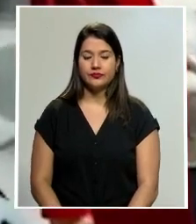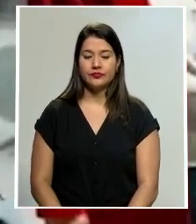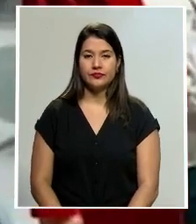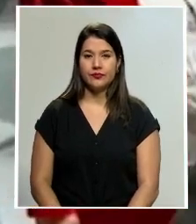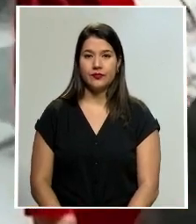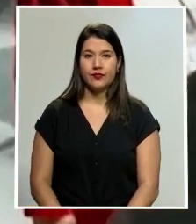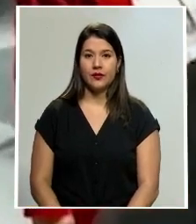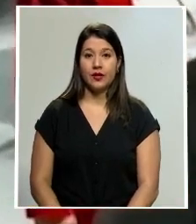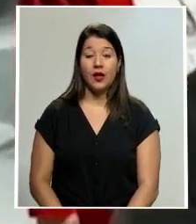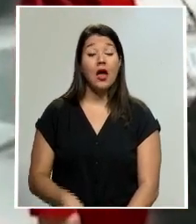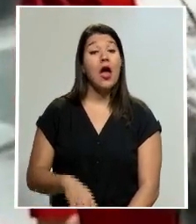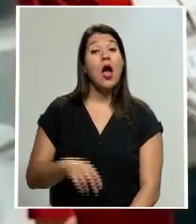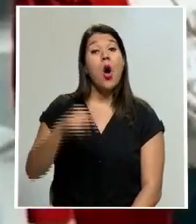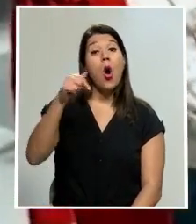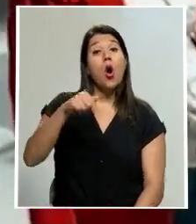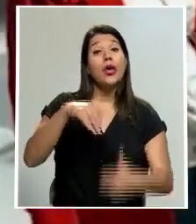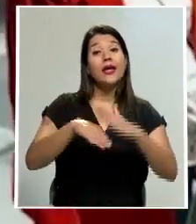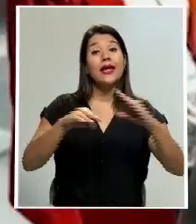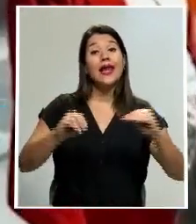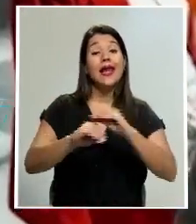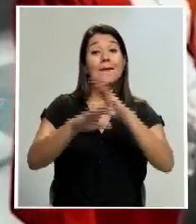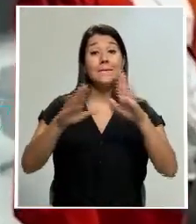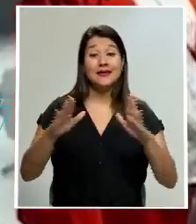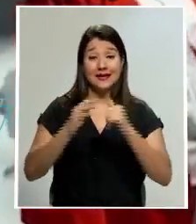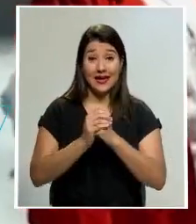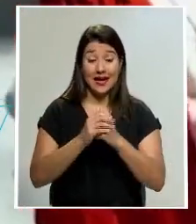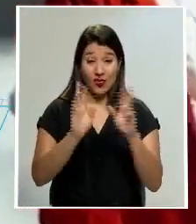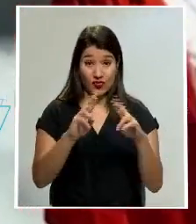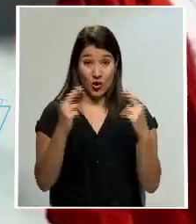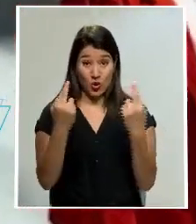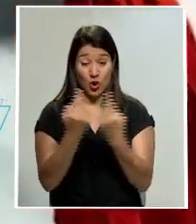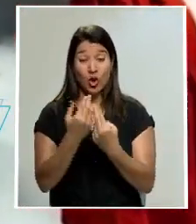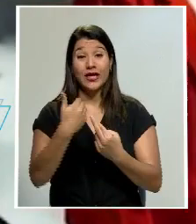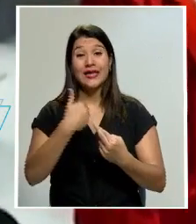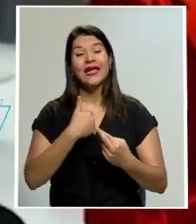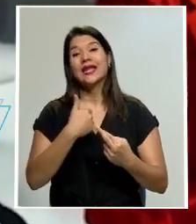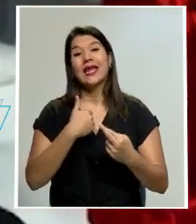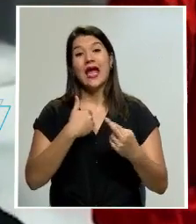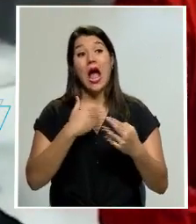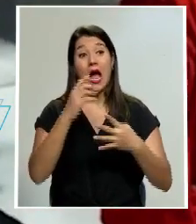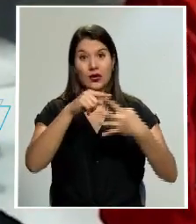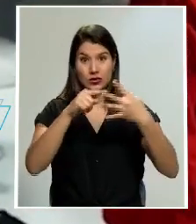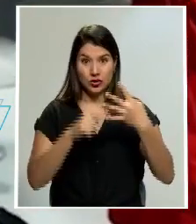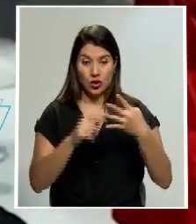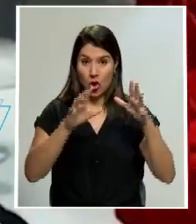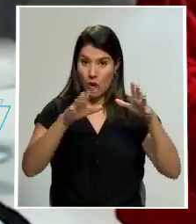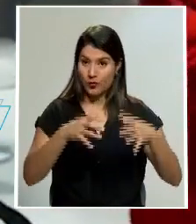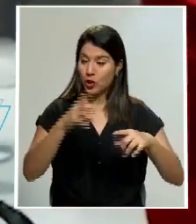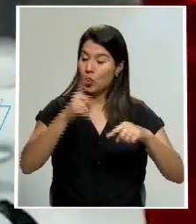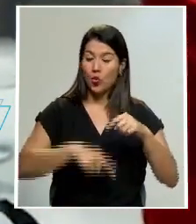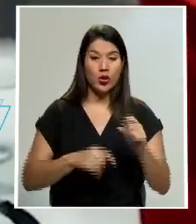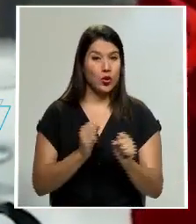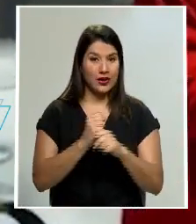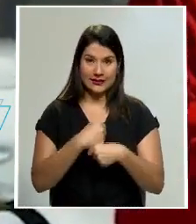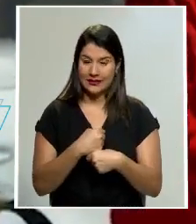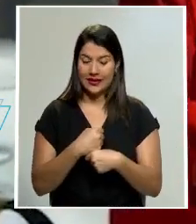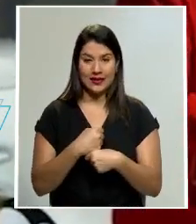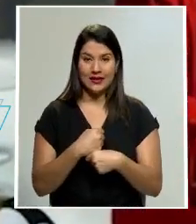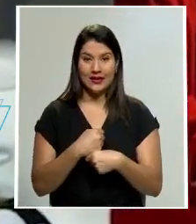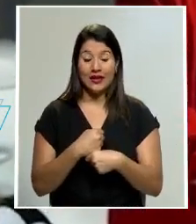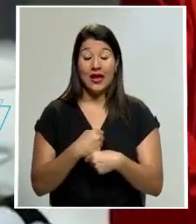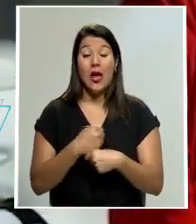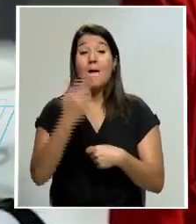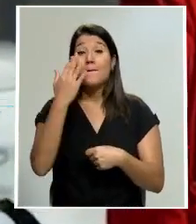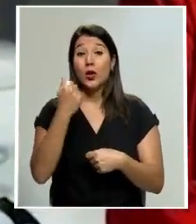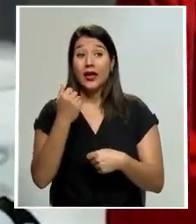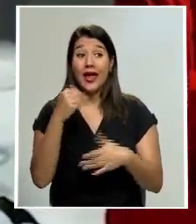En horas de la mañana, las sesiones de comisiones permanentes, ordinarias, no se llevaron a cabo. En ese